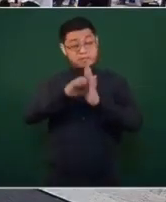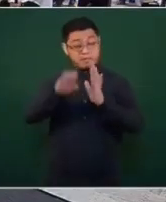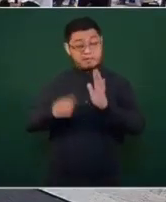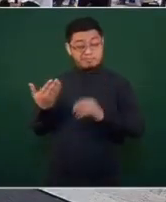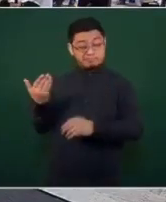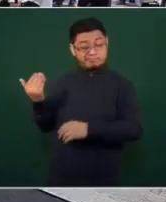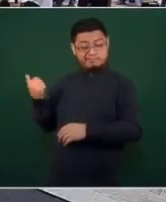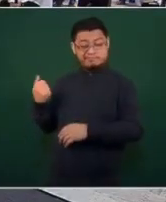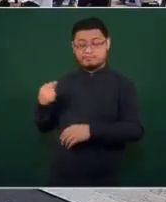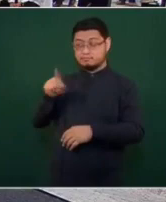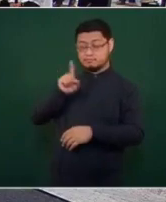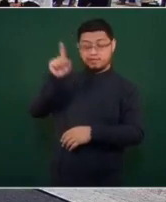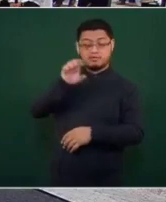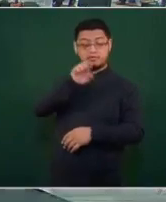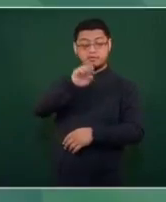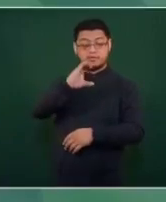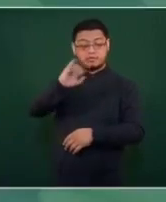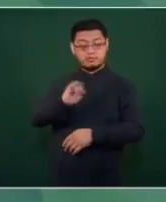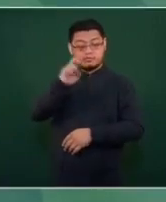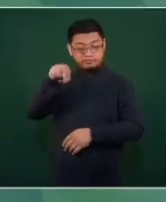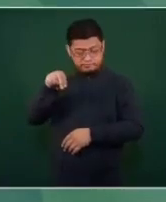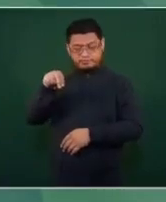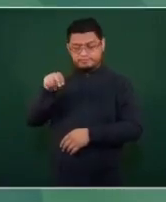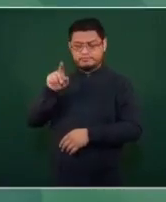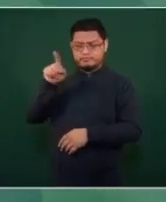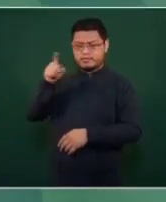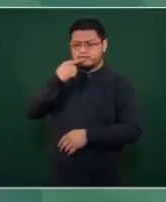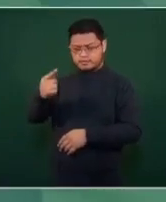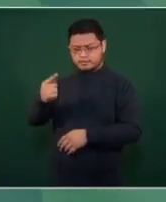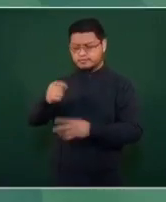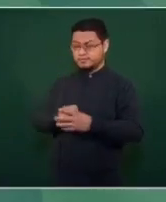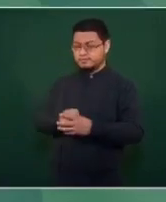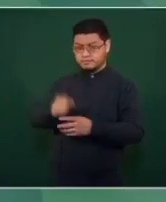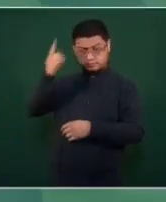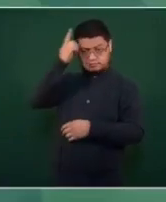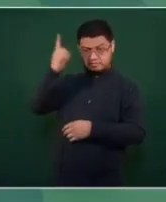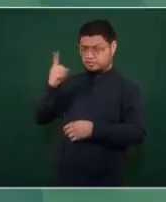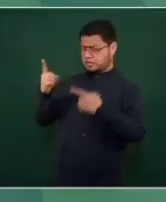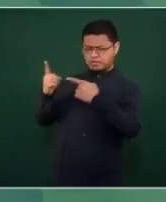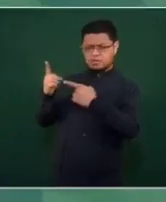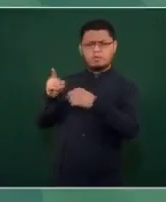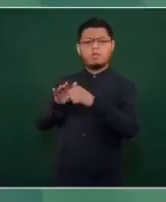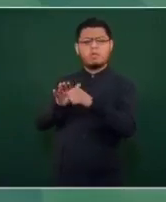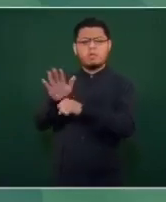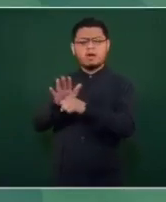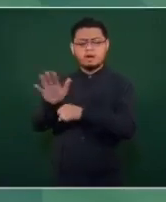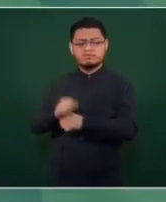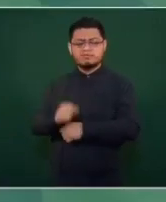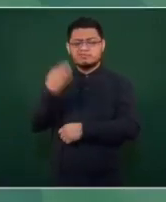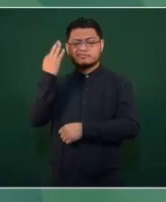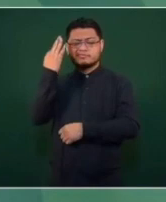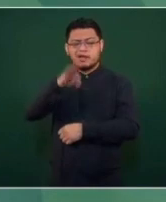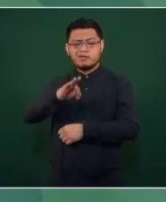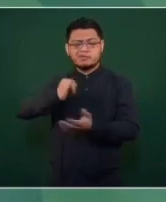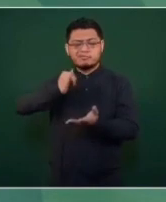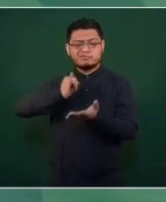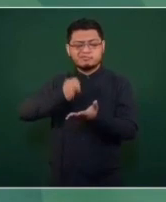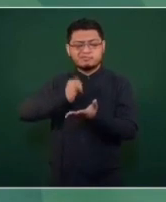en la Suprema Corte de Justicia, que no se considere delito grave, la defraudación fiscal,